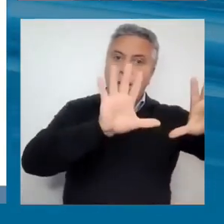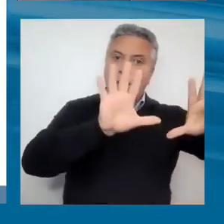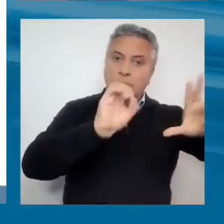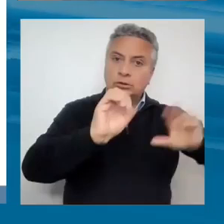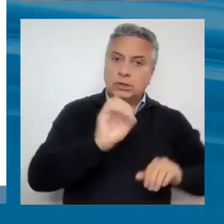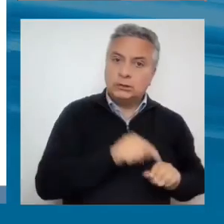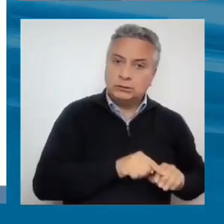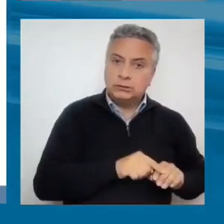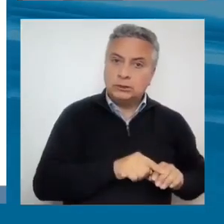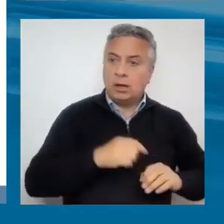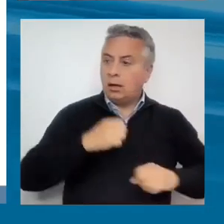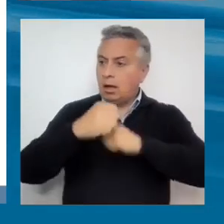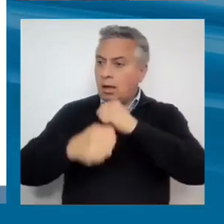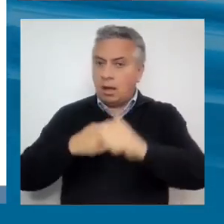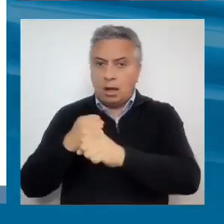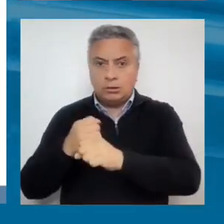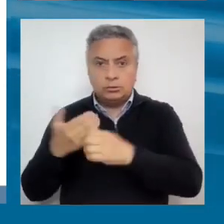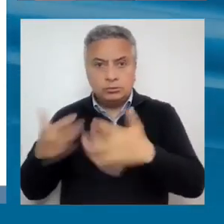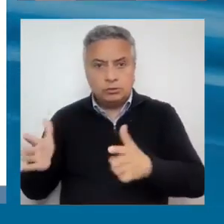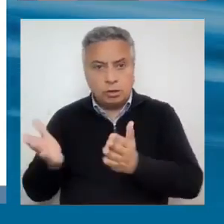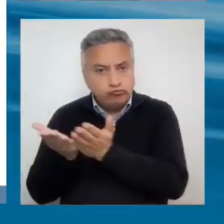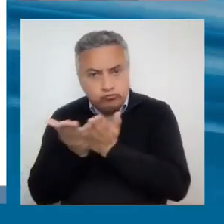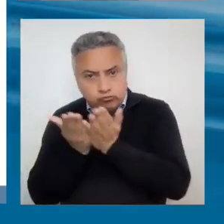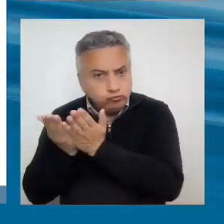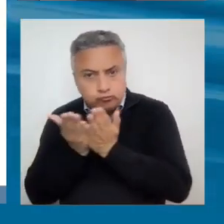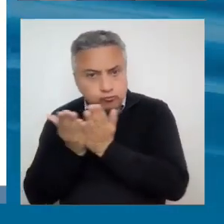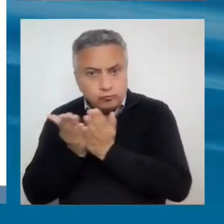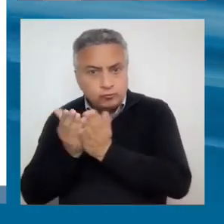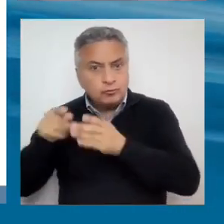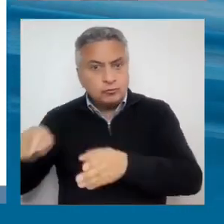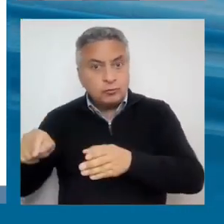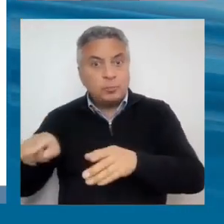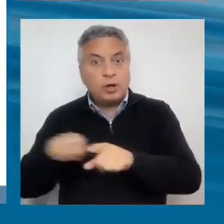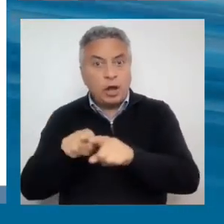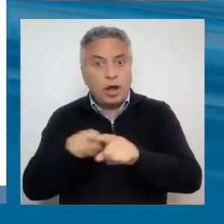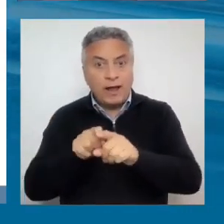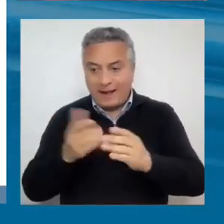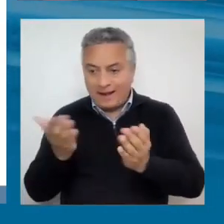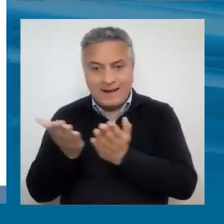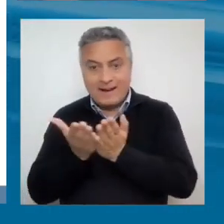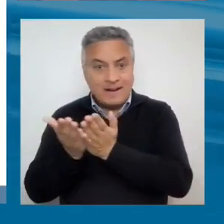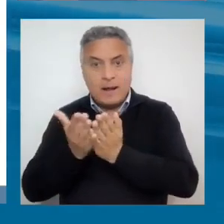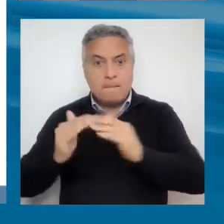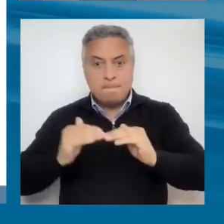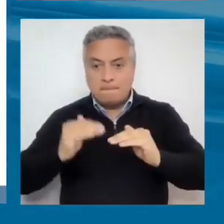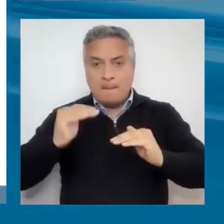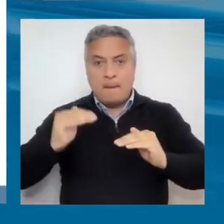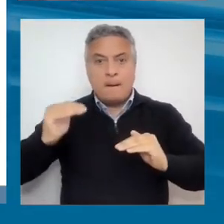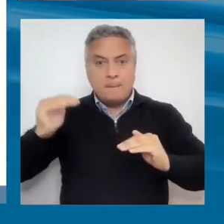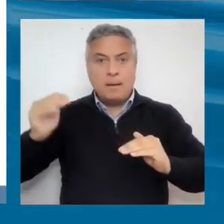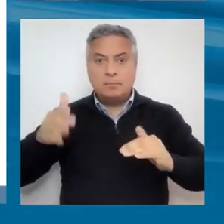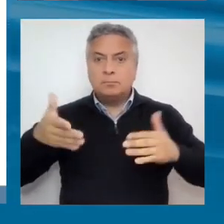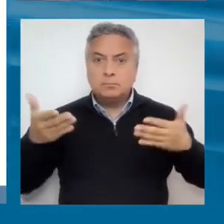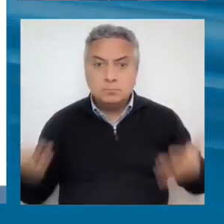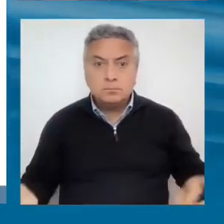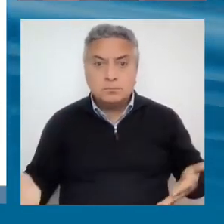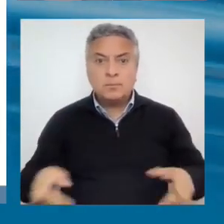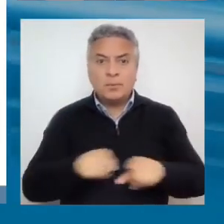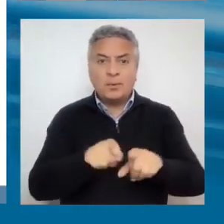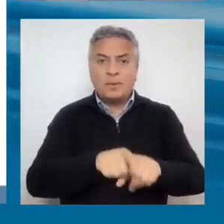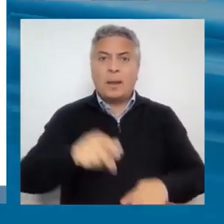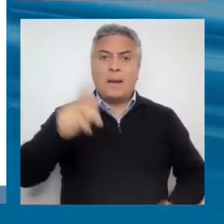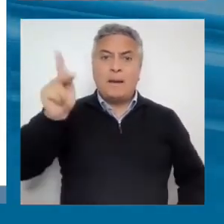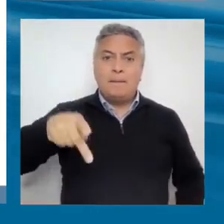escolaridad han venido aumentando, pero la calidad del aprendizaje no. Estamos saliendo muy mal en los test de PISA, por ejemplo, de secundaria.